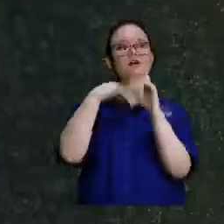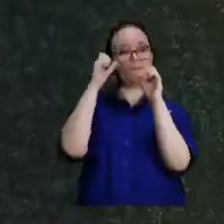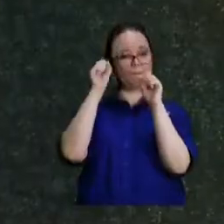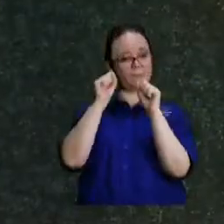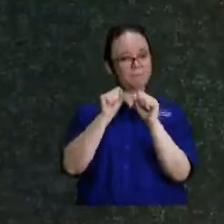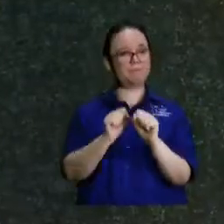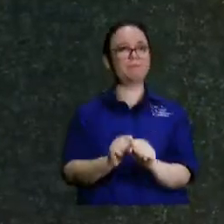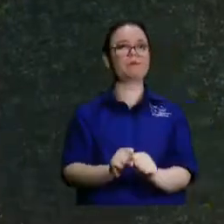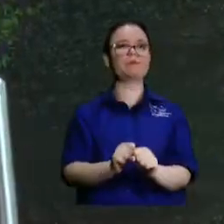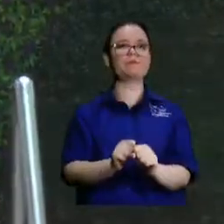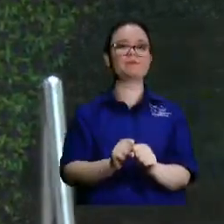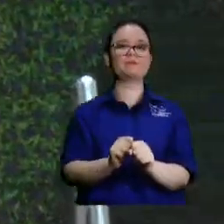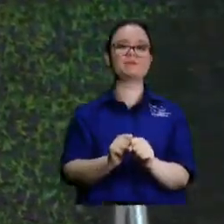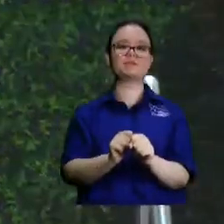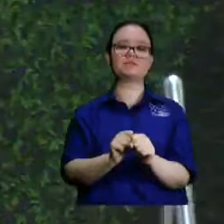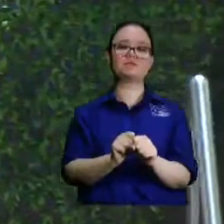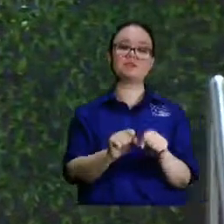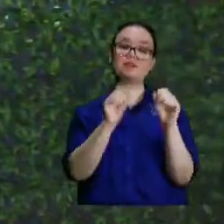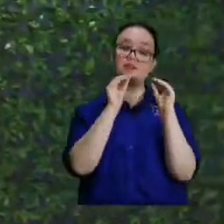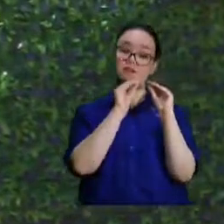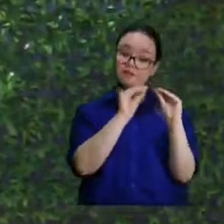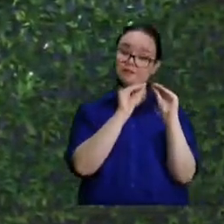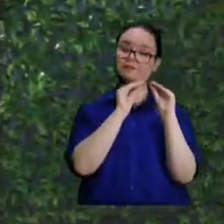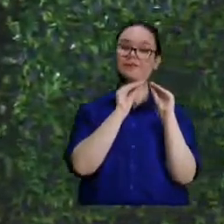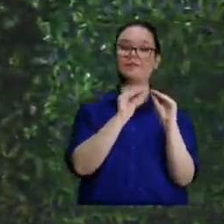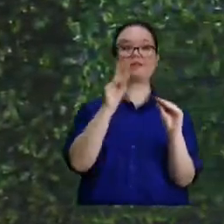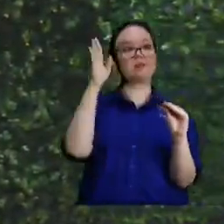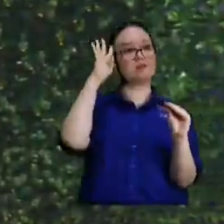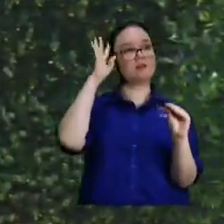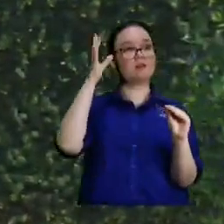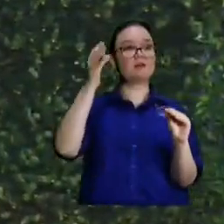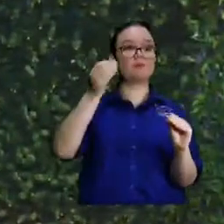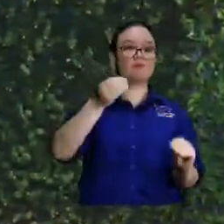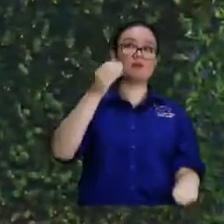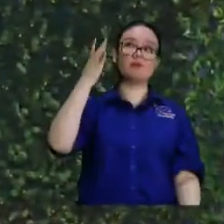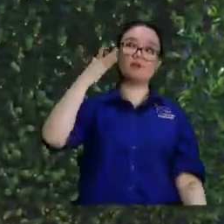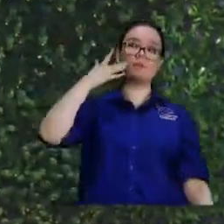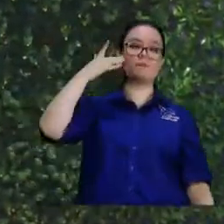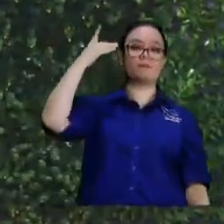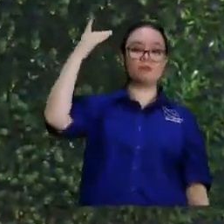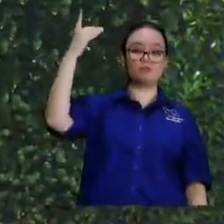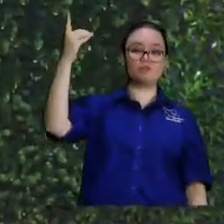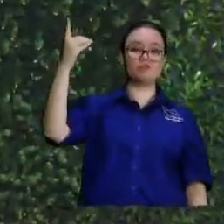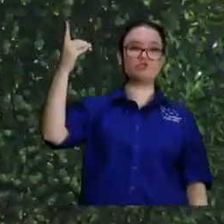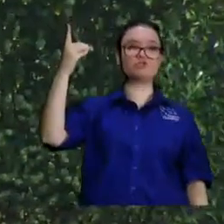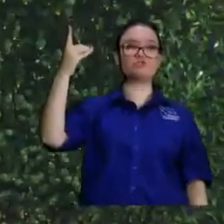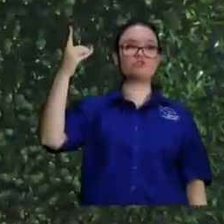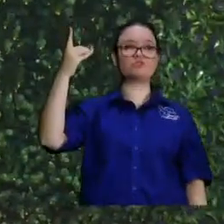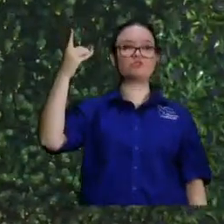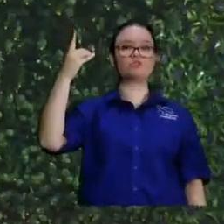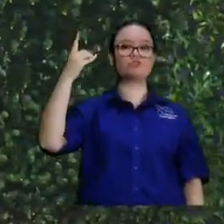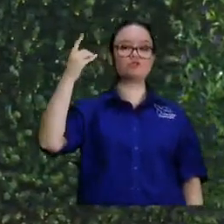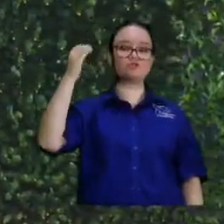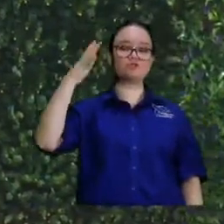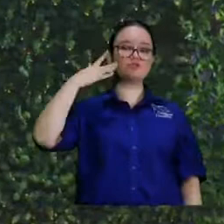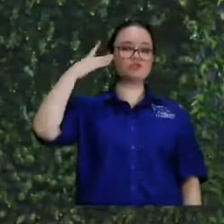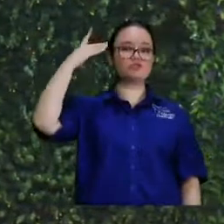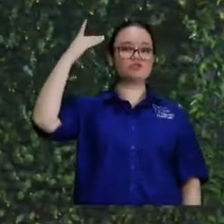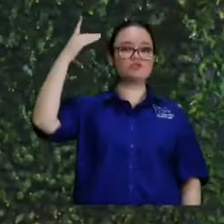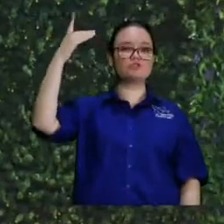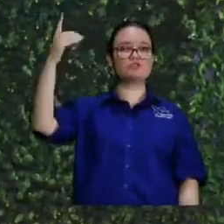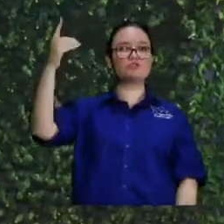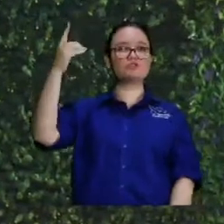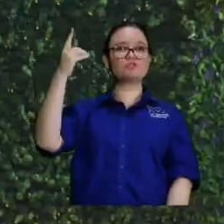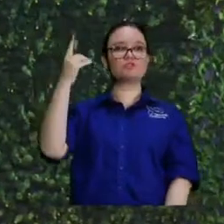daño para que deje dañar a las ovejas porque Dios lo que no tolera óyame lo que estoy diciendo no es una